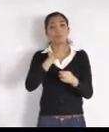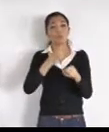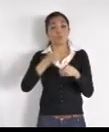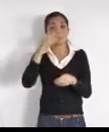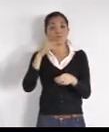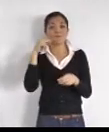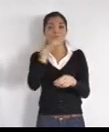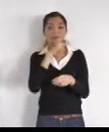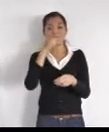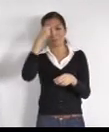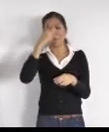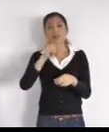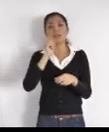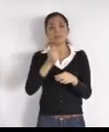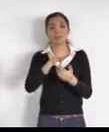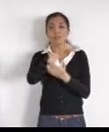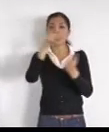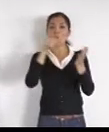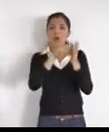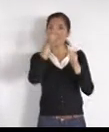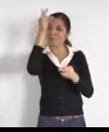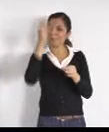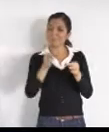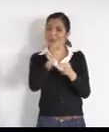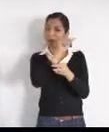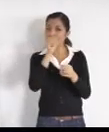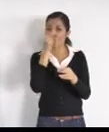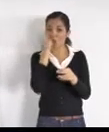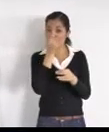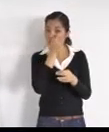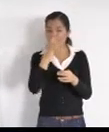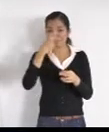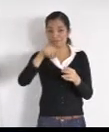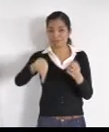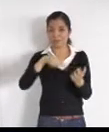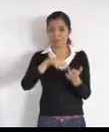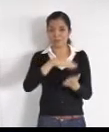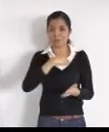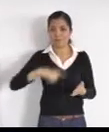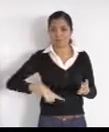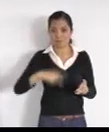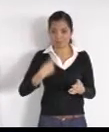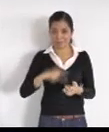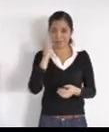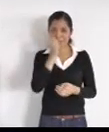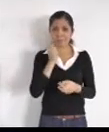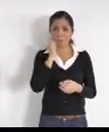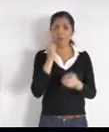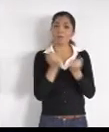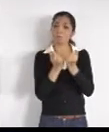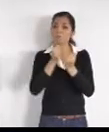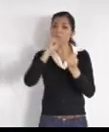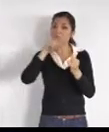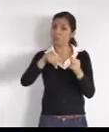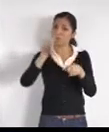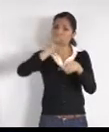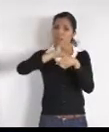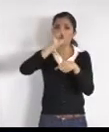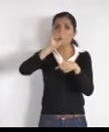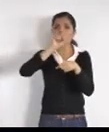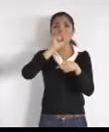municipio de Tlajomulco. Ese mismo sábado hicimos visita a San Lucas Evangelista, hacer la entrega de 34